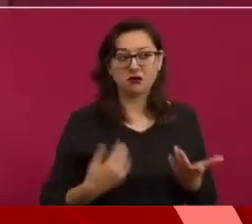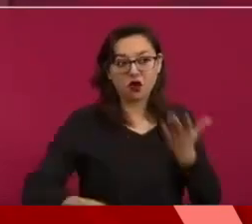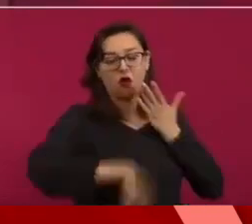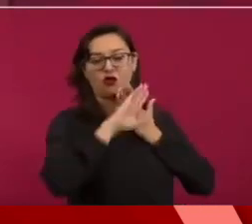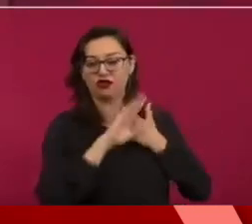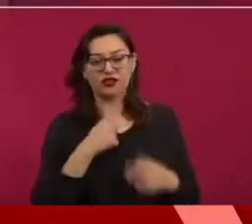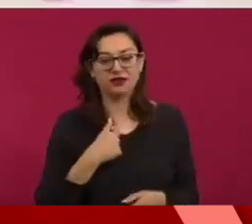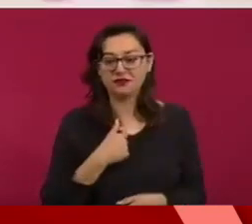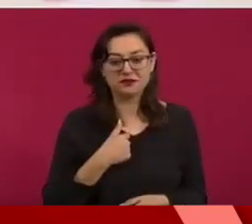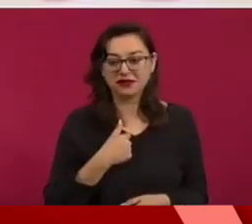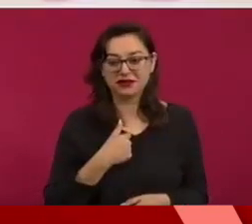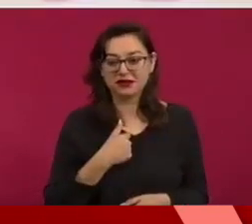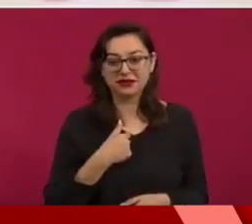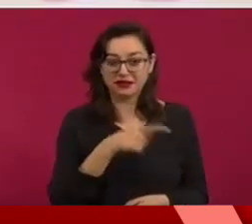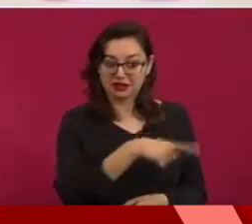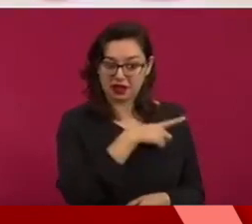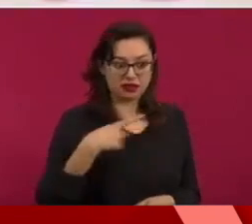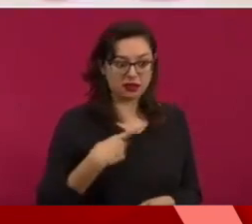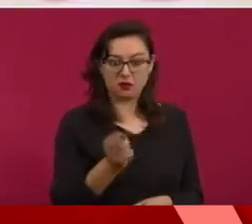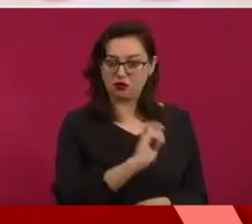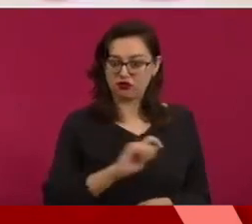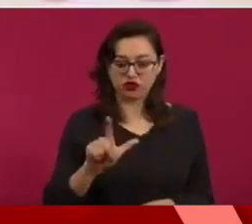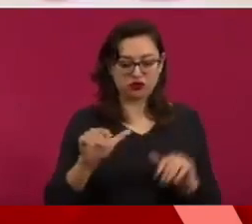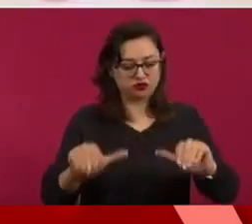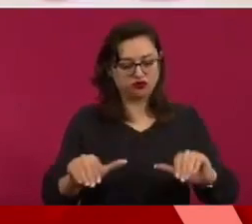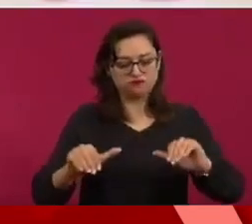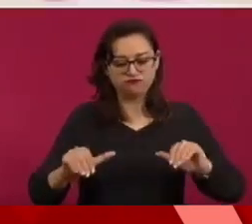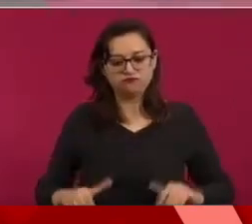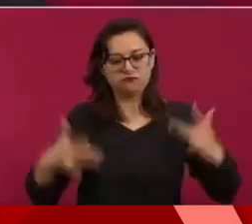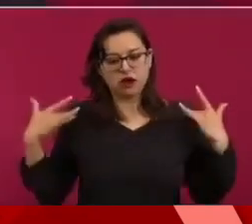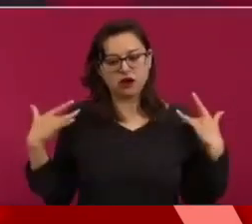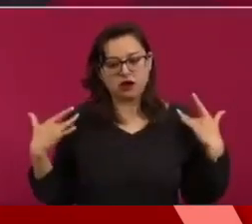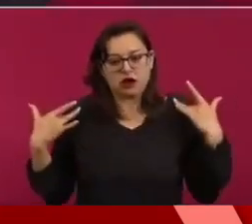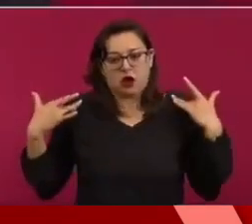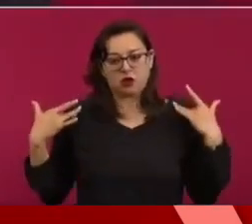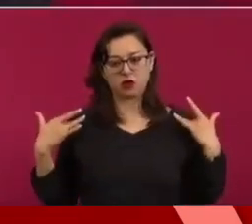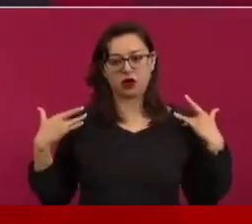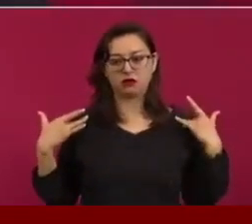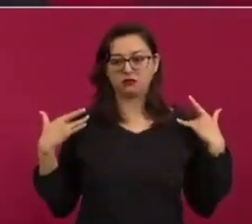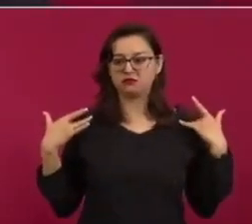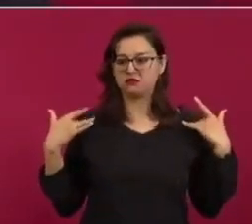con profesionalismo, no debatiendo.